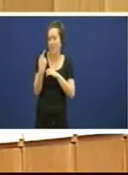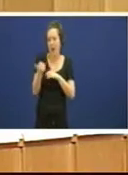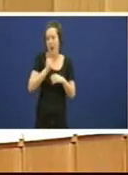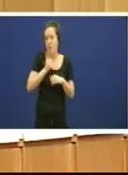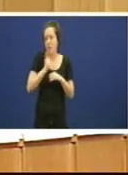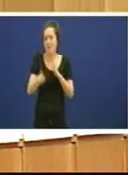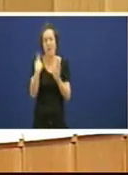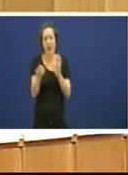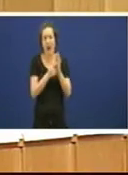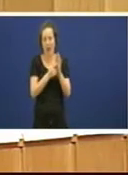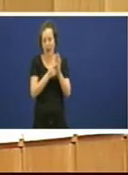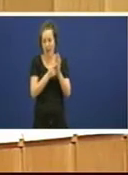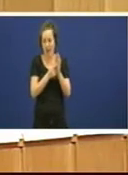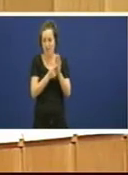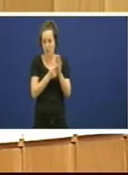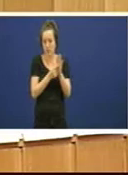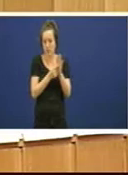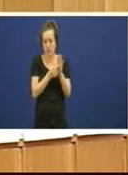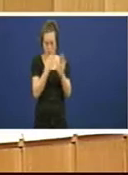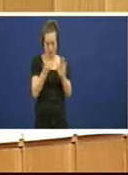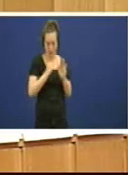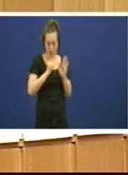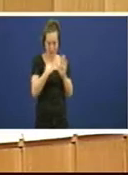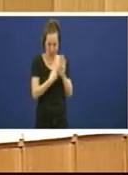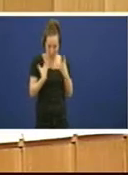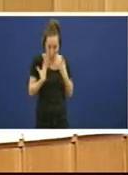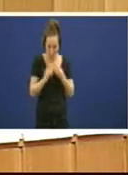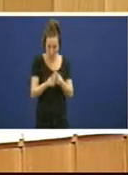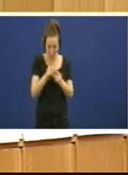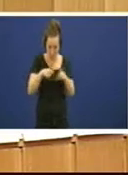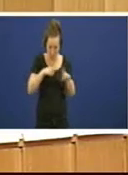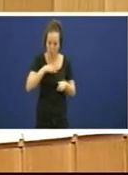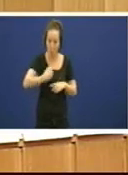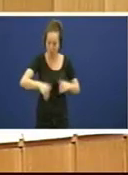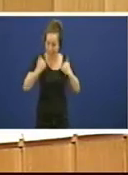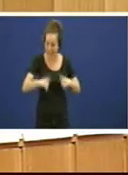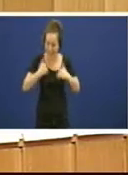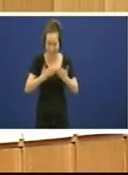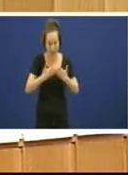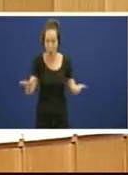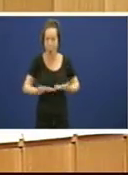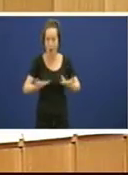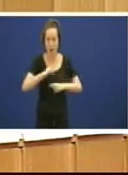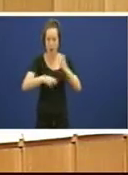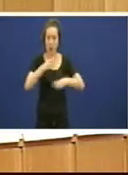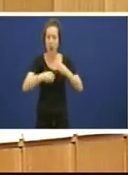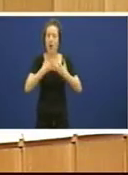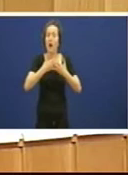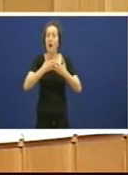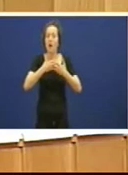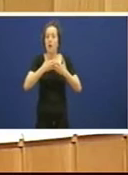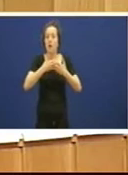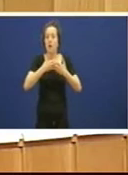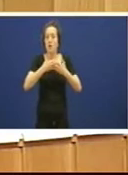acompañamento como non aproveitaron a lei de acompañamento para modificar xa a lei de fundacións ou engadir a regulación da fundación